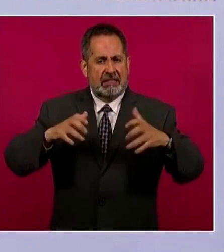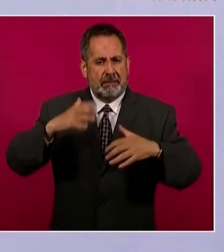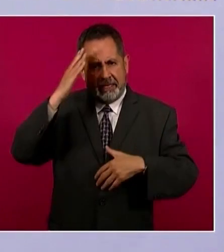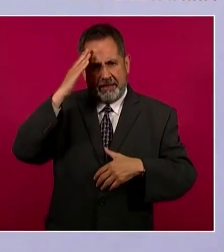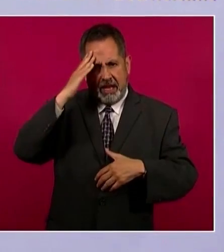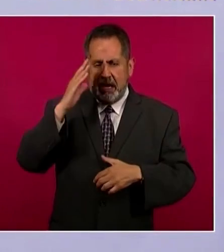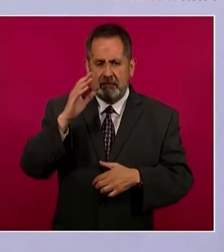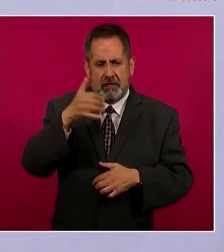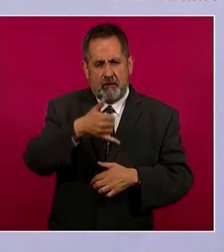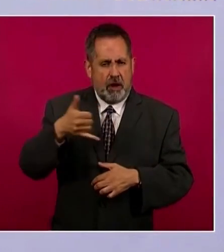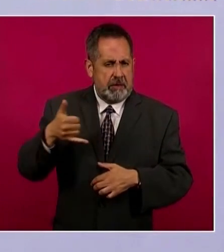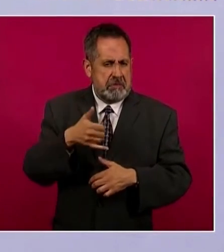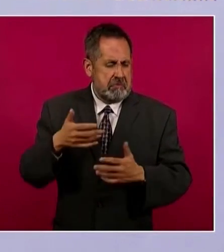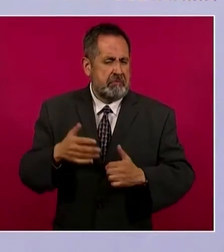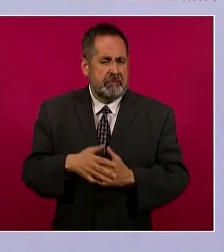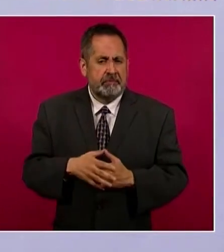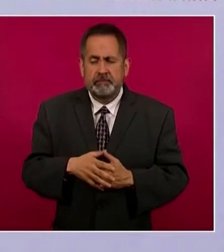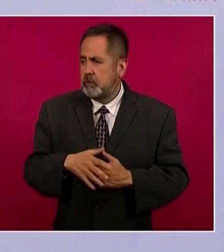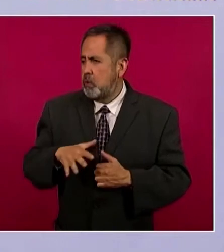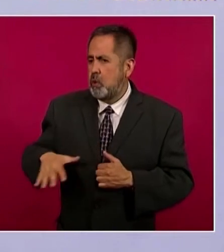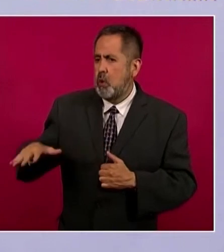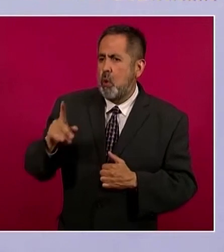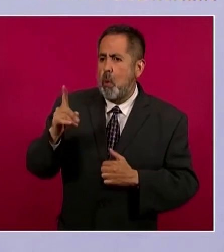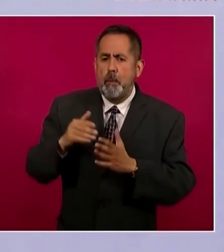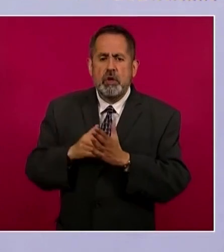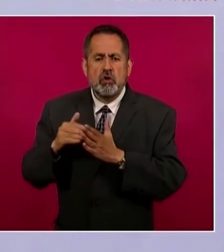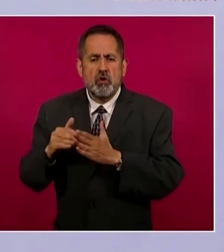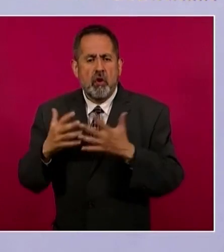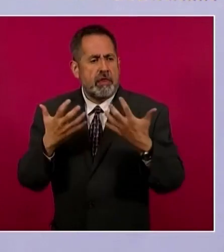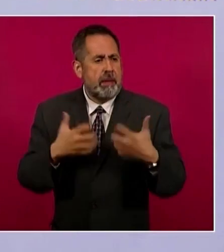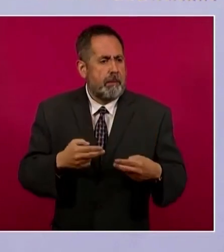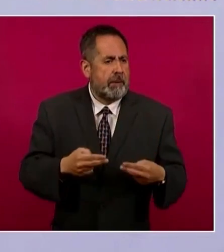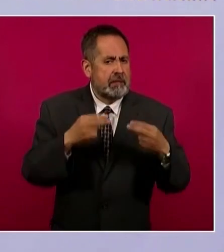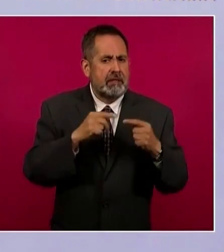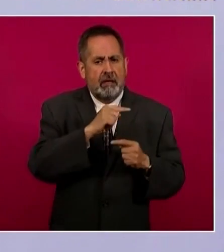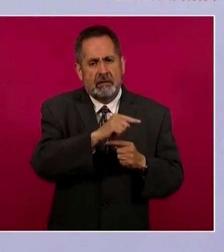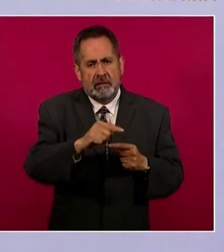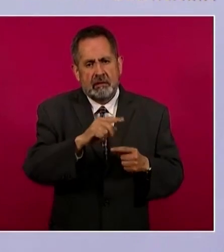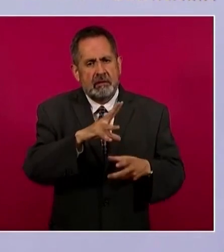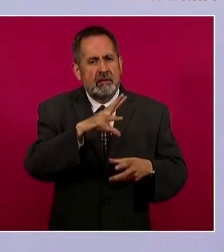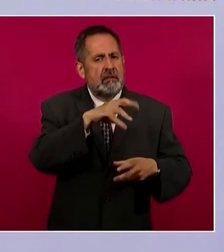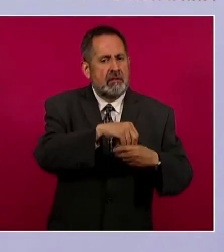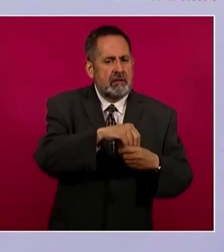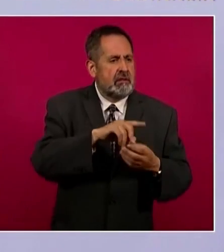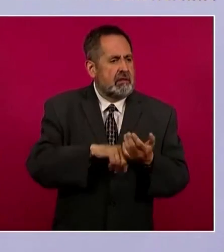del Infonavit a nombre de más de un millón de empresas que de alguna manera